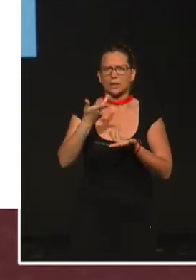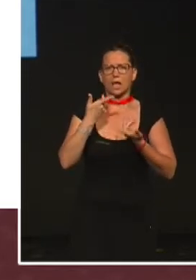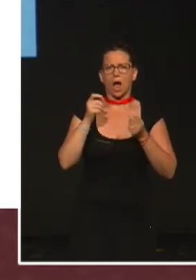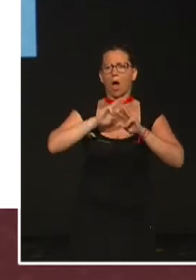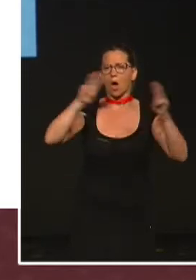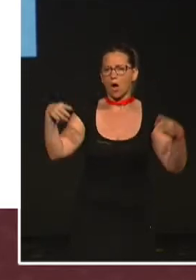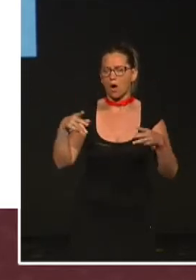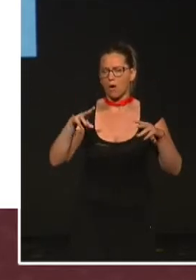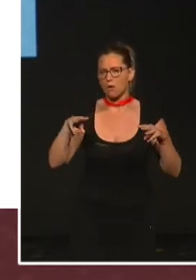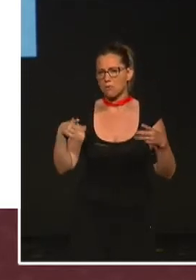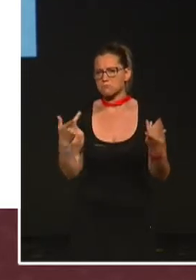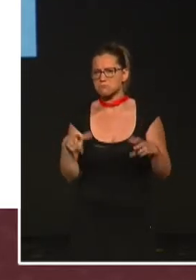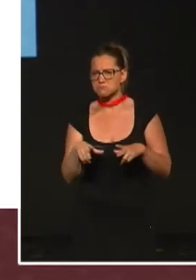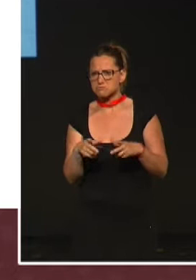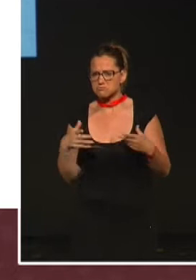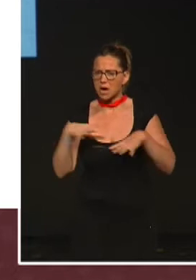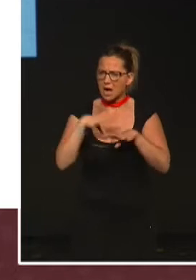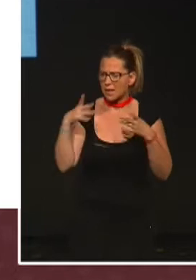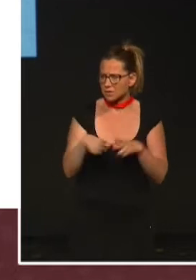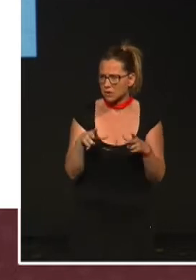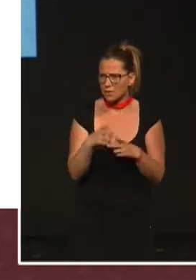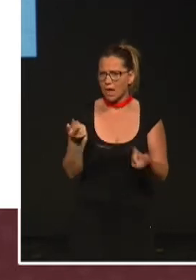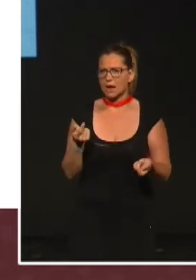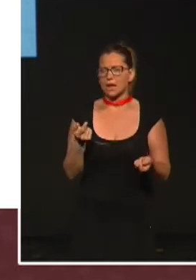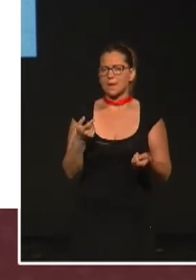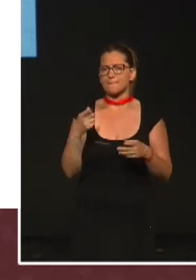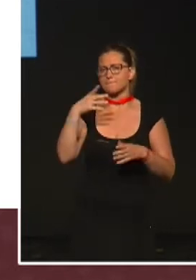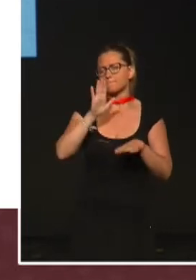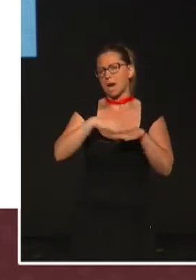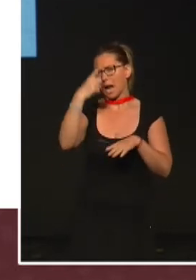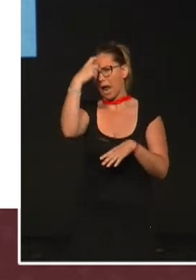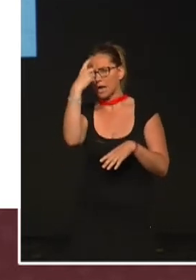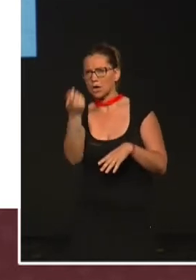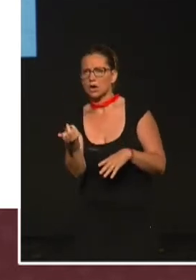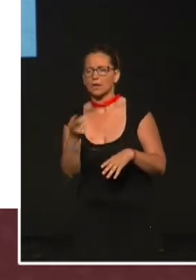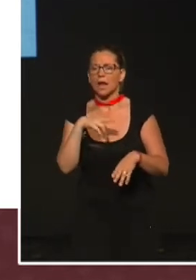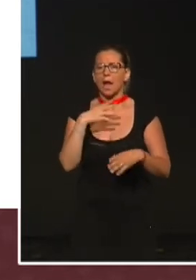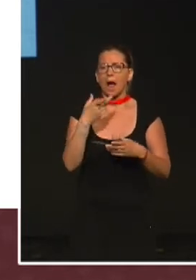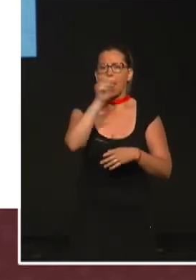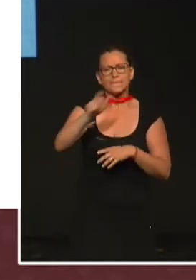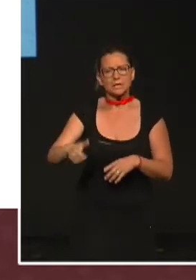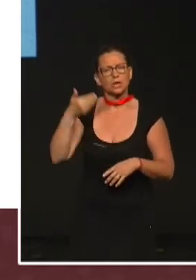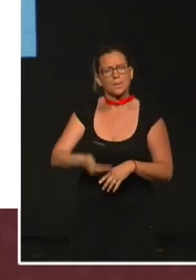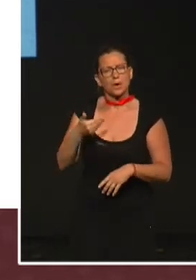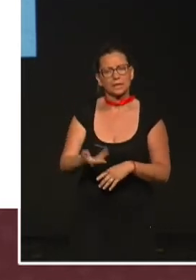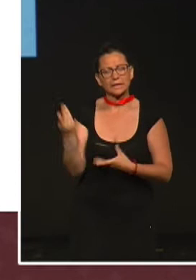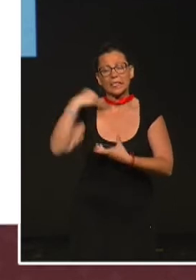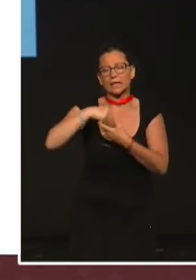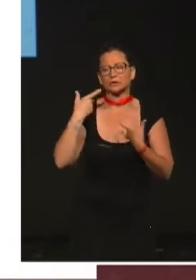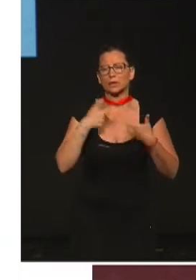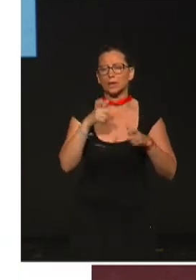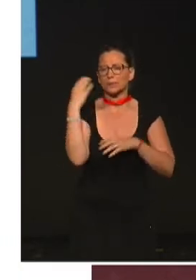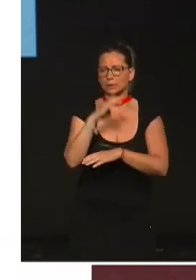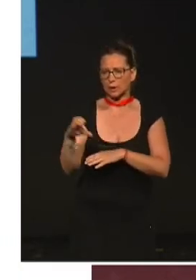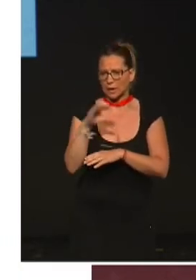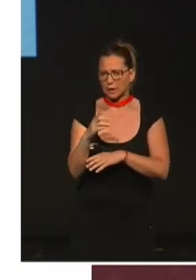a científicos que llevan el nombre o que llevaban el nombre de Carlos. Personas importantes en la historia de la ciencia que llevaban este